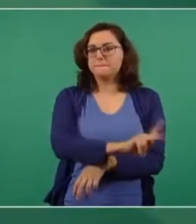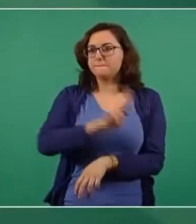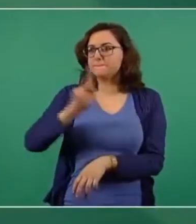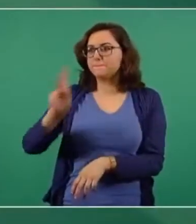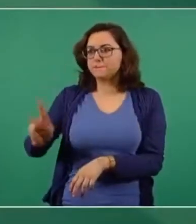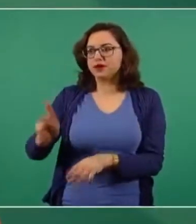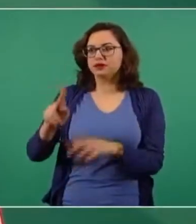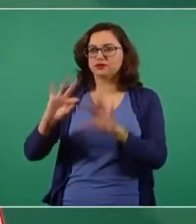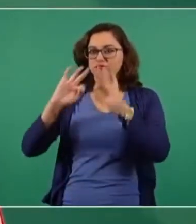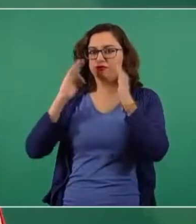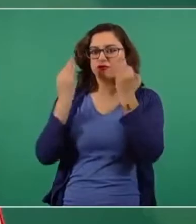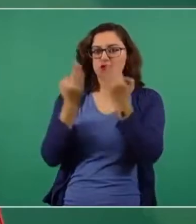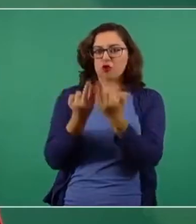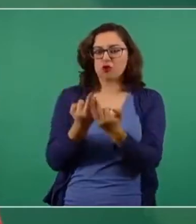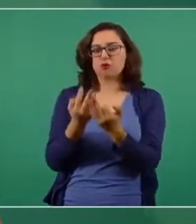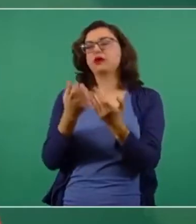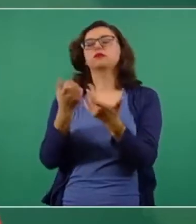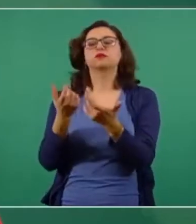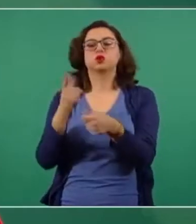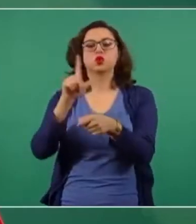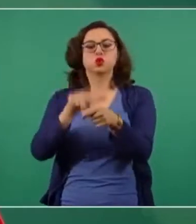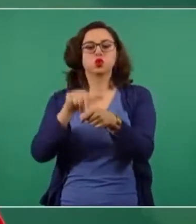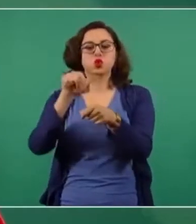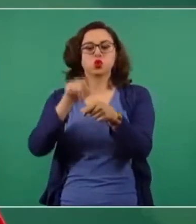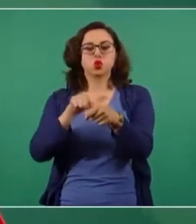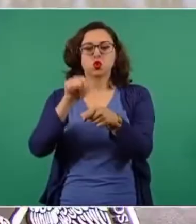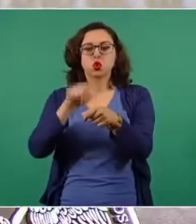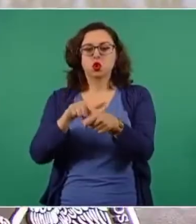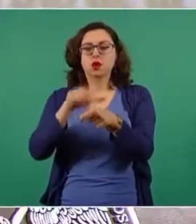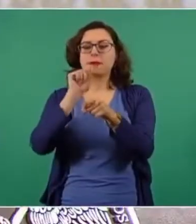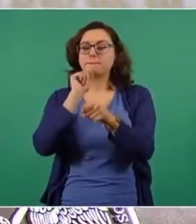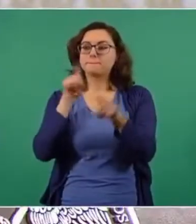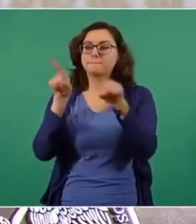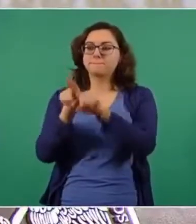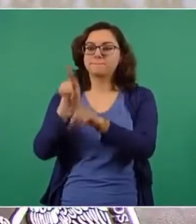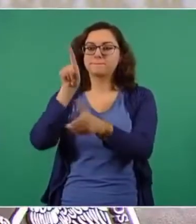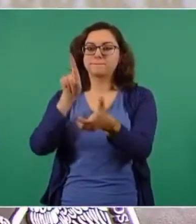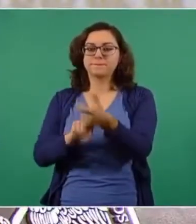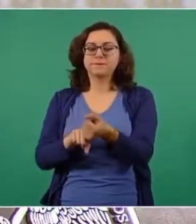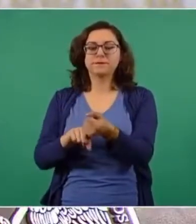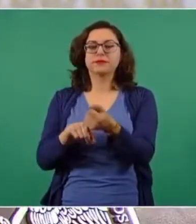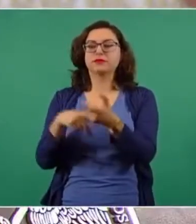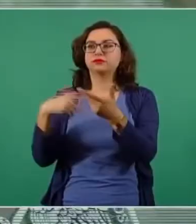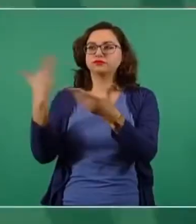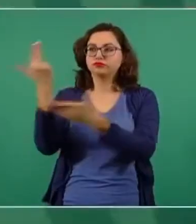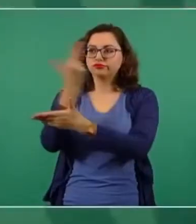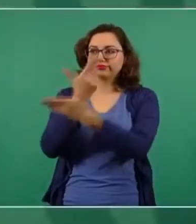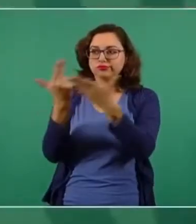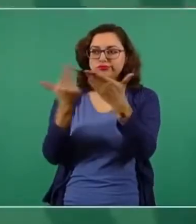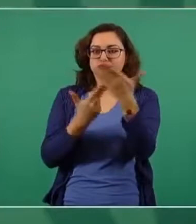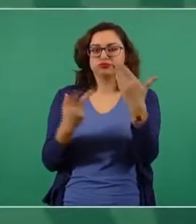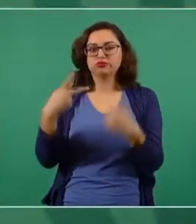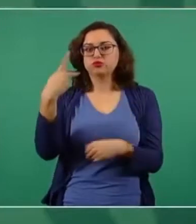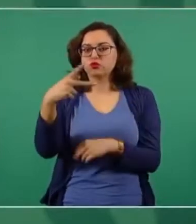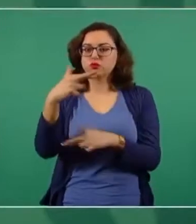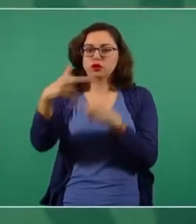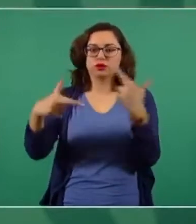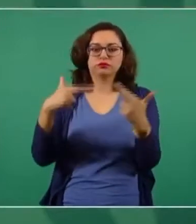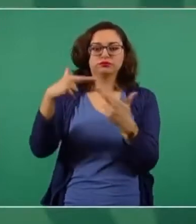Destacan los colores y texturas del arte regional, cuyos trazos y diseños